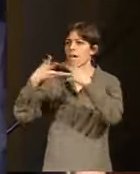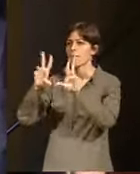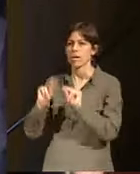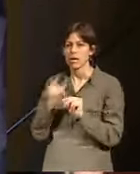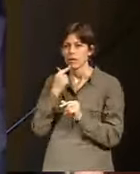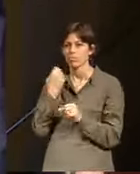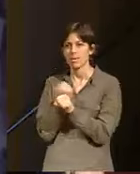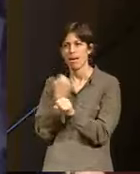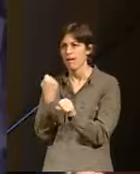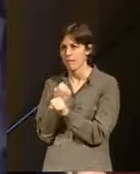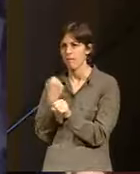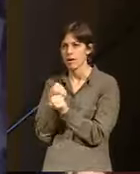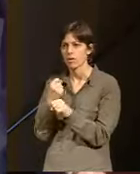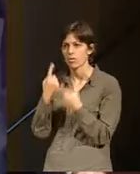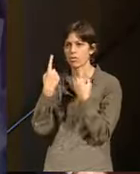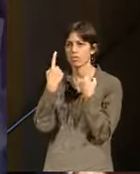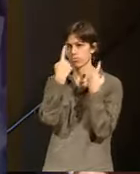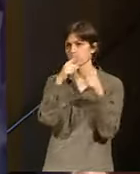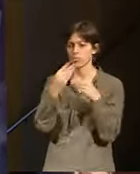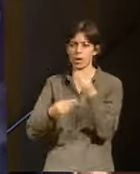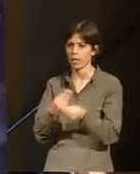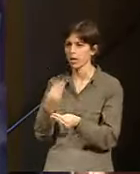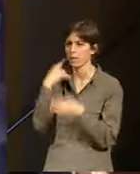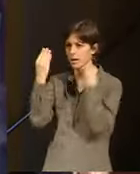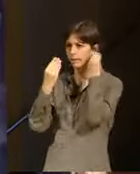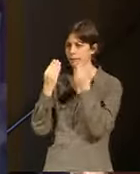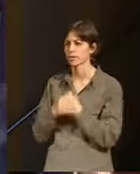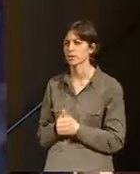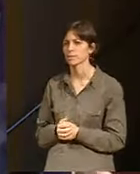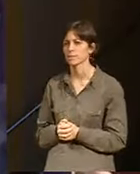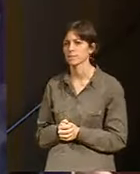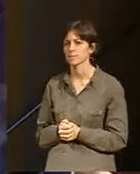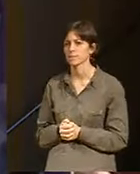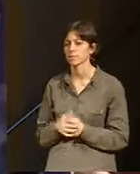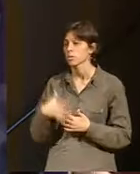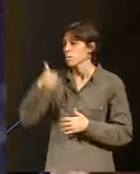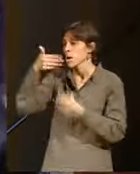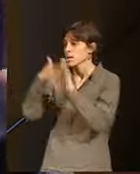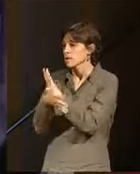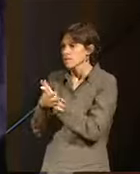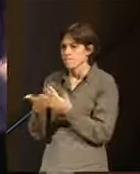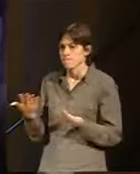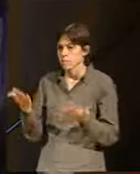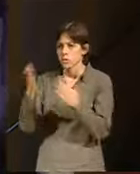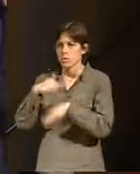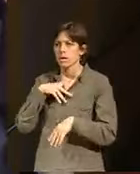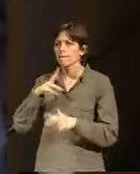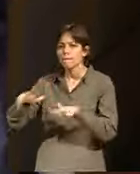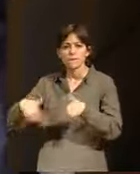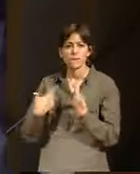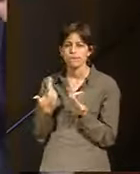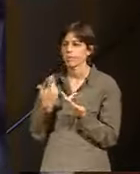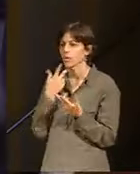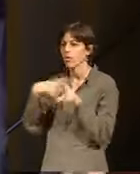se queda por hacer. No tengo mucho más que decir, simplemente si me dejáis acabar. Leía con una cita,